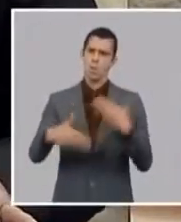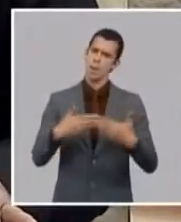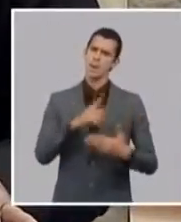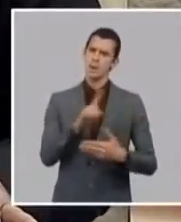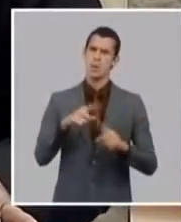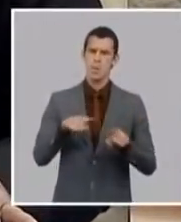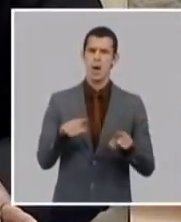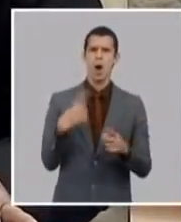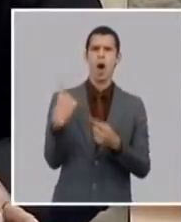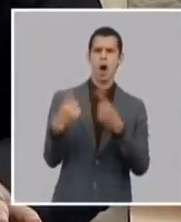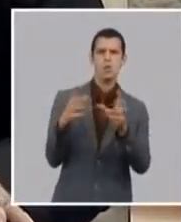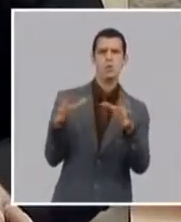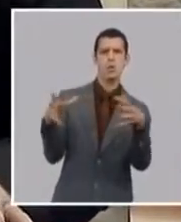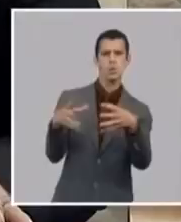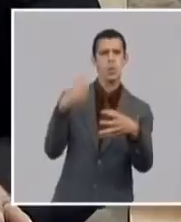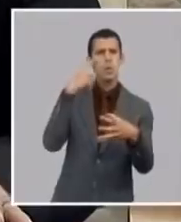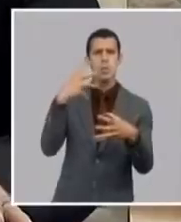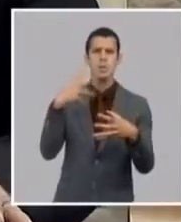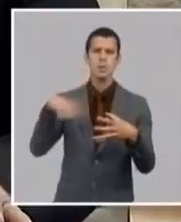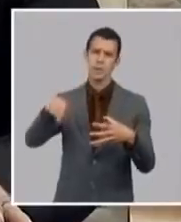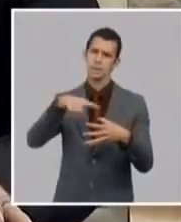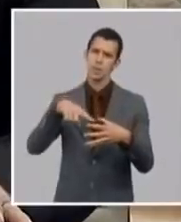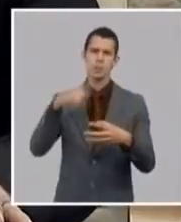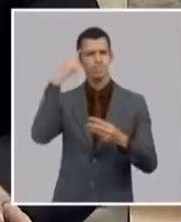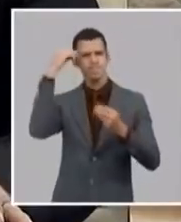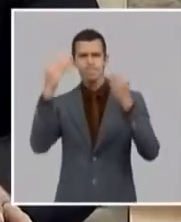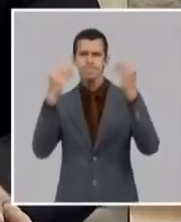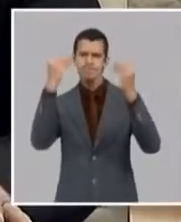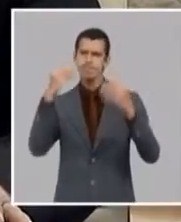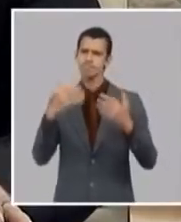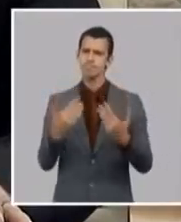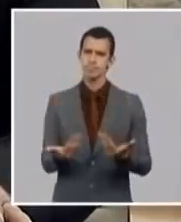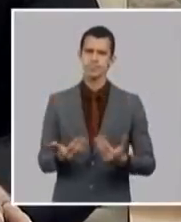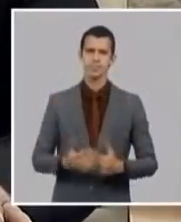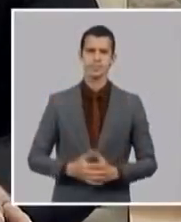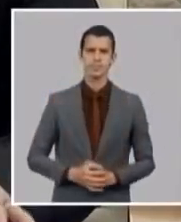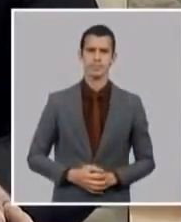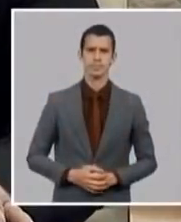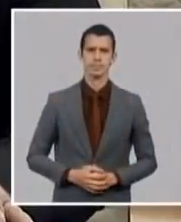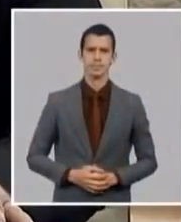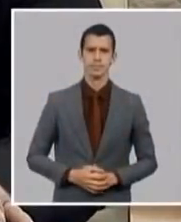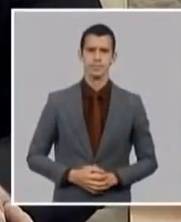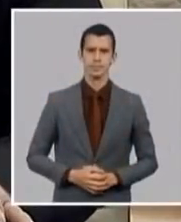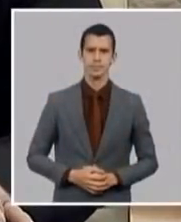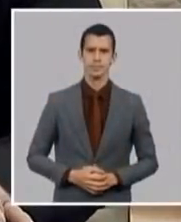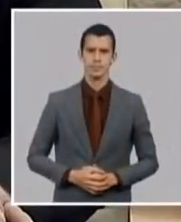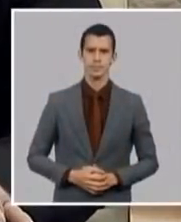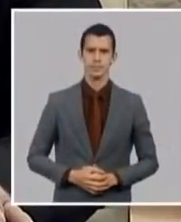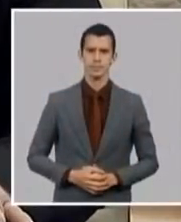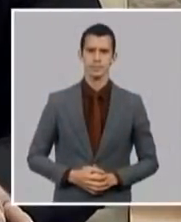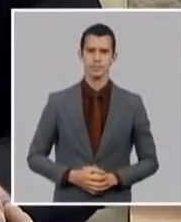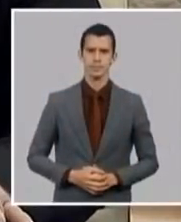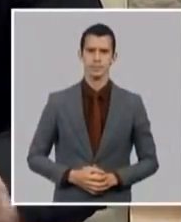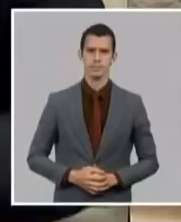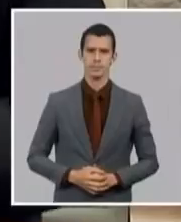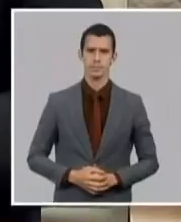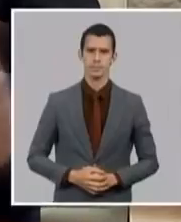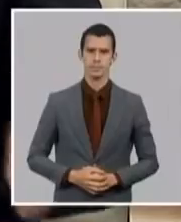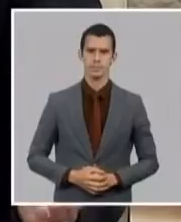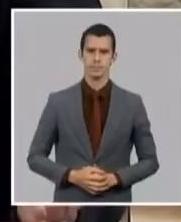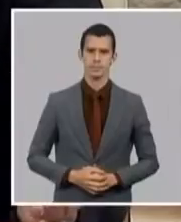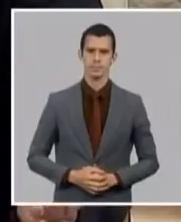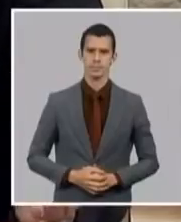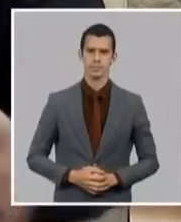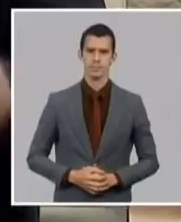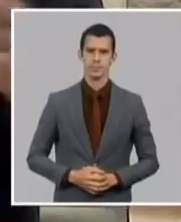despreciable y estamos hablando de una cantidad de personas que se han ido